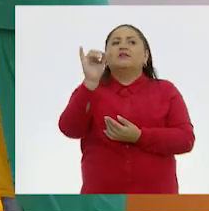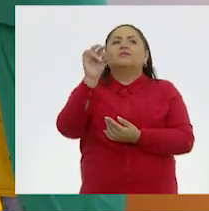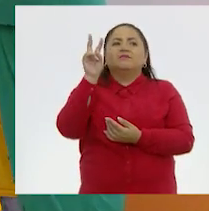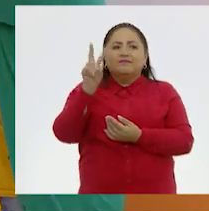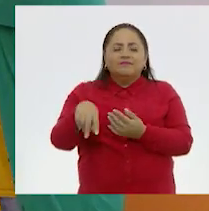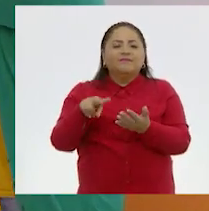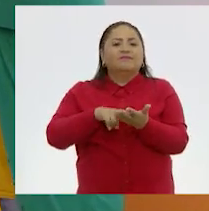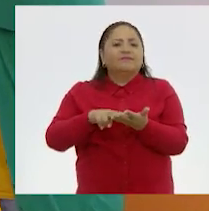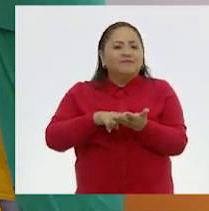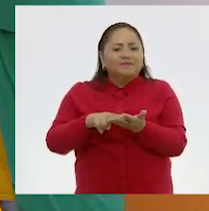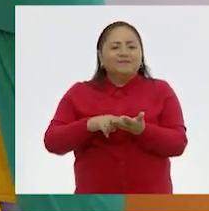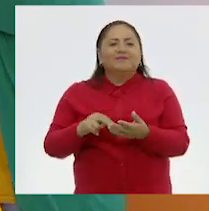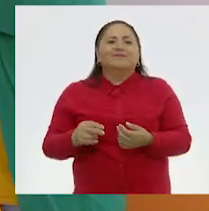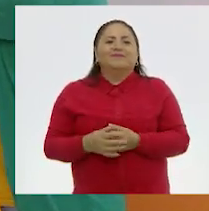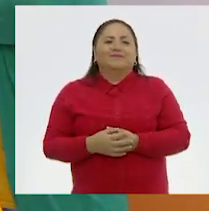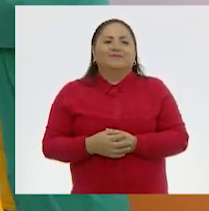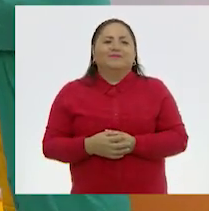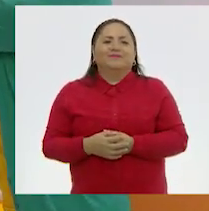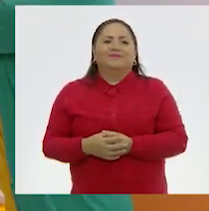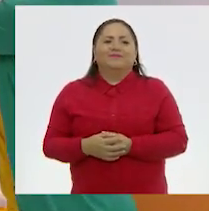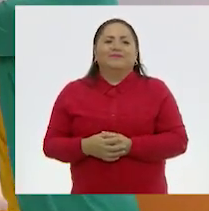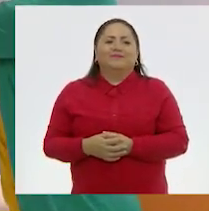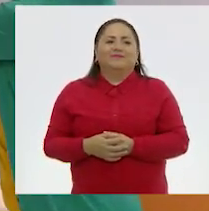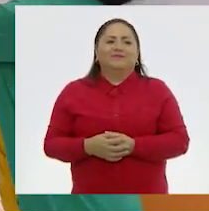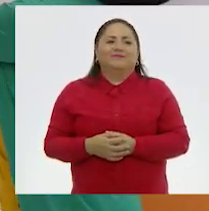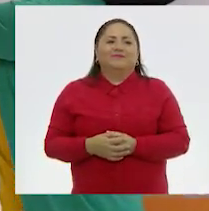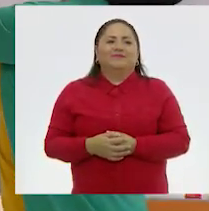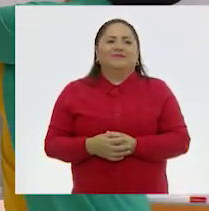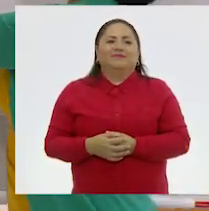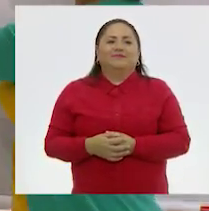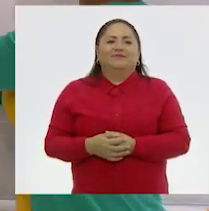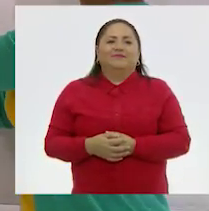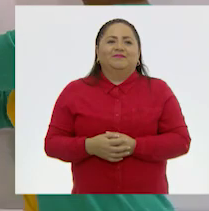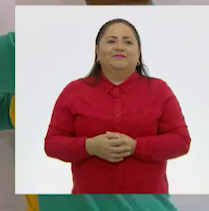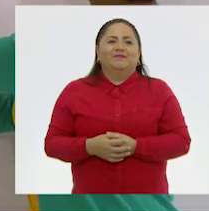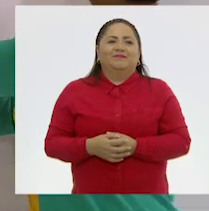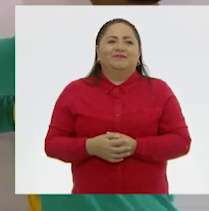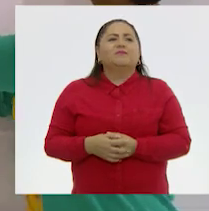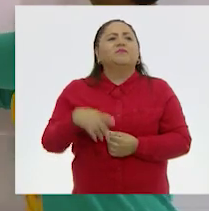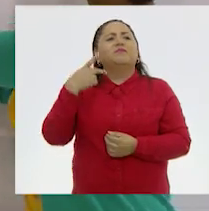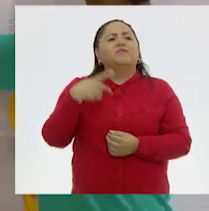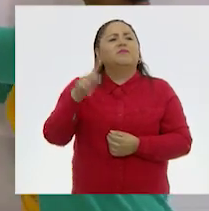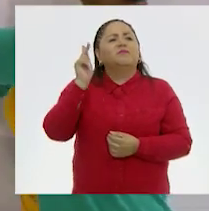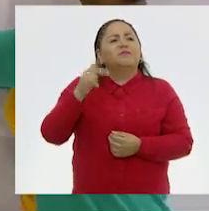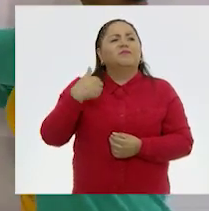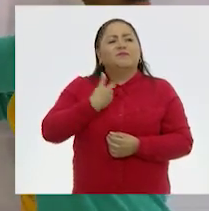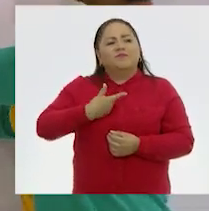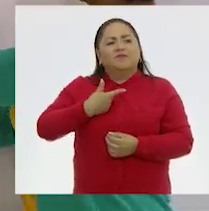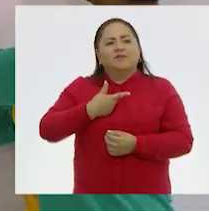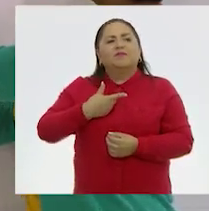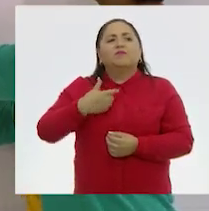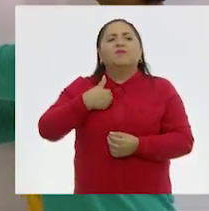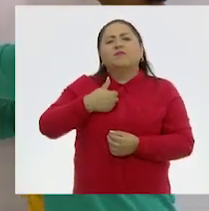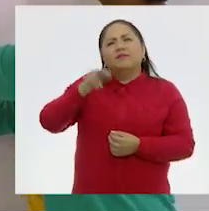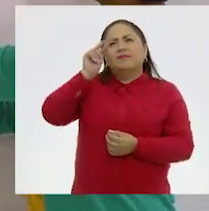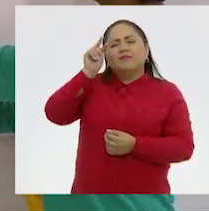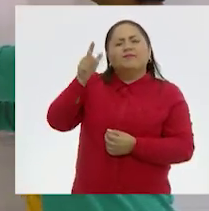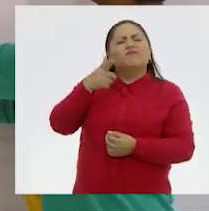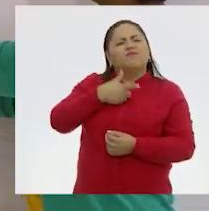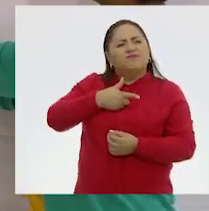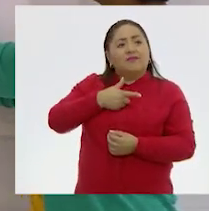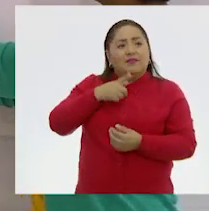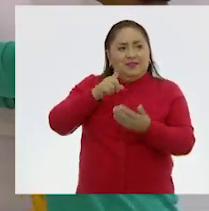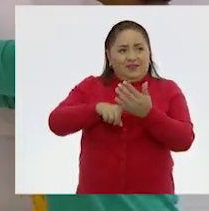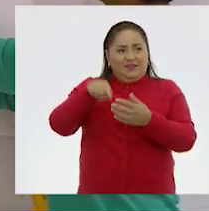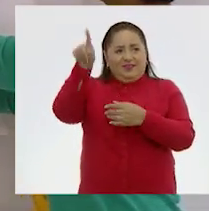¡Chan, chan, chan, chan! No puede ser. Pero ¿sabes qué me gusta, Denise? ¿Qué? discúlpame. ¿Sabes qué me gusta? ¿Qué?